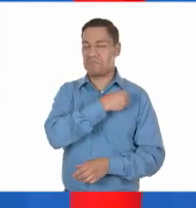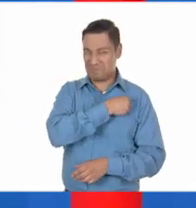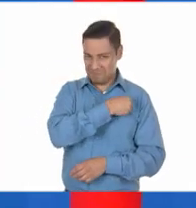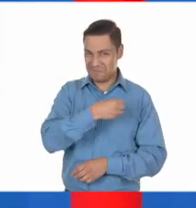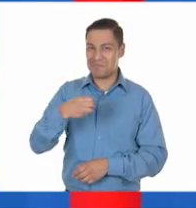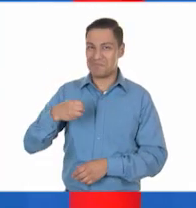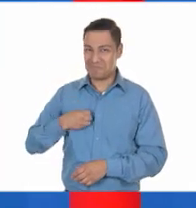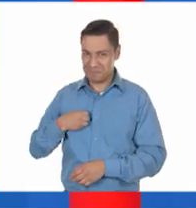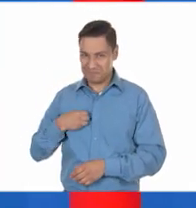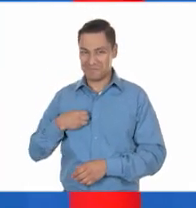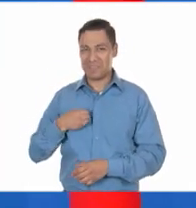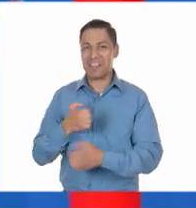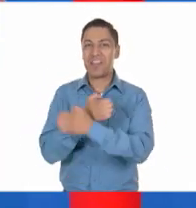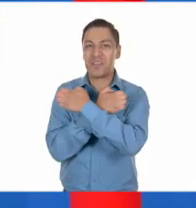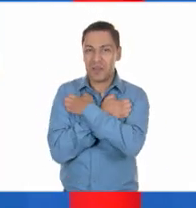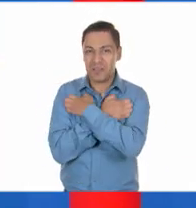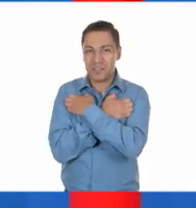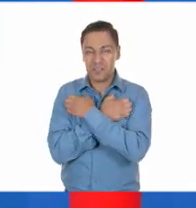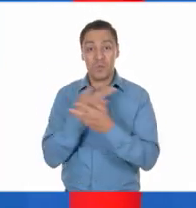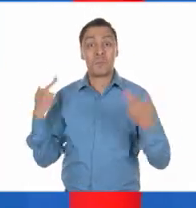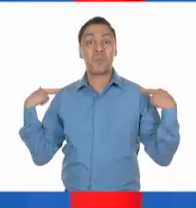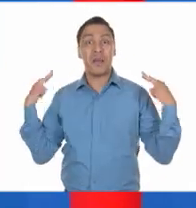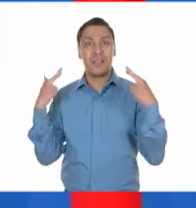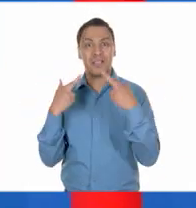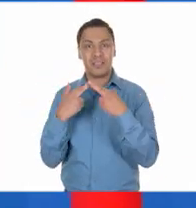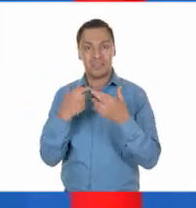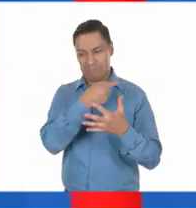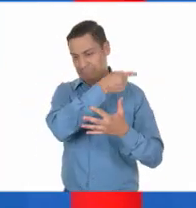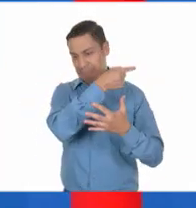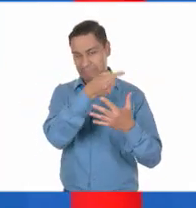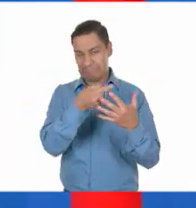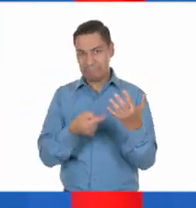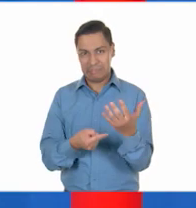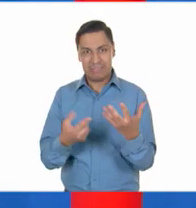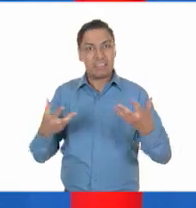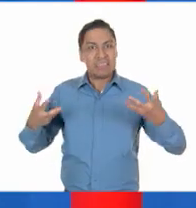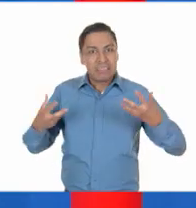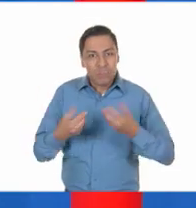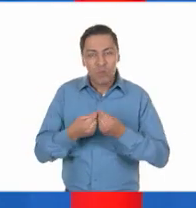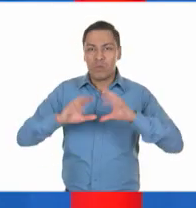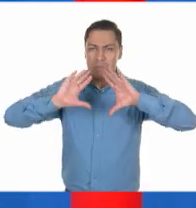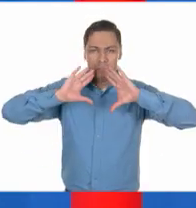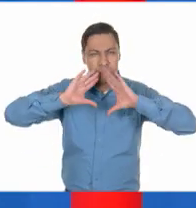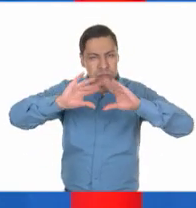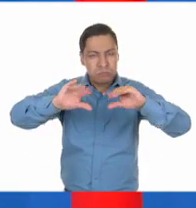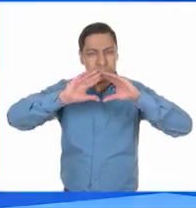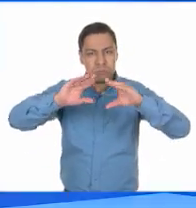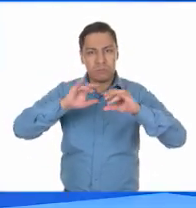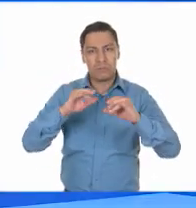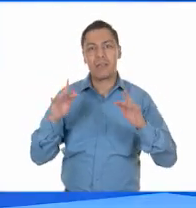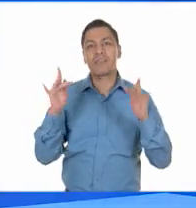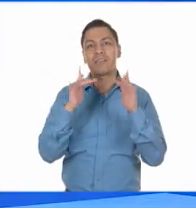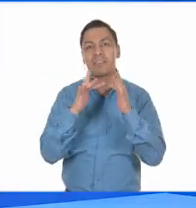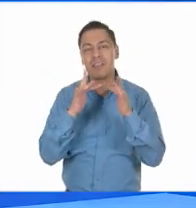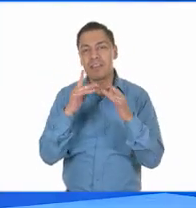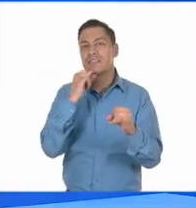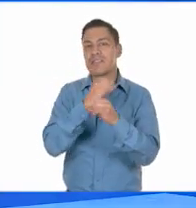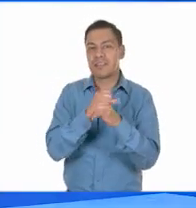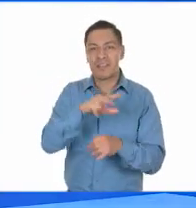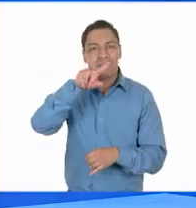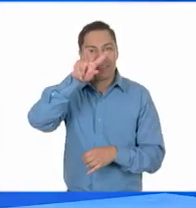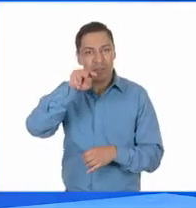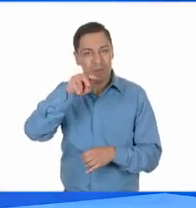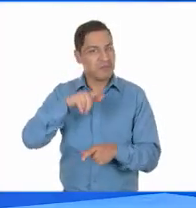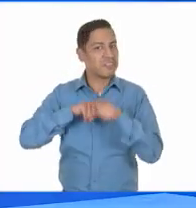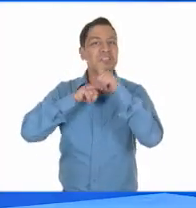gracias al compromiso de los miles de maestros y maestras que siguen con sus alumnos y alumnas a pesar de la distancia. ¿Y qué más